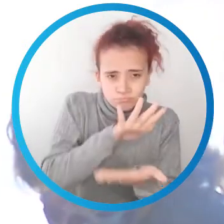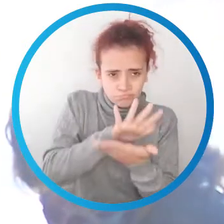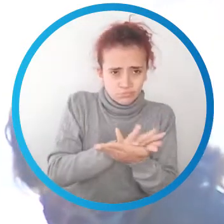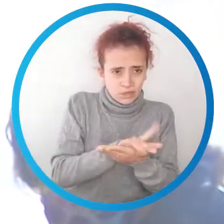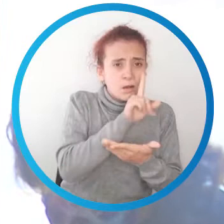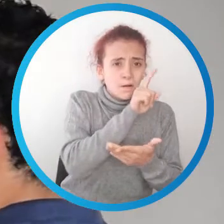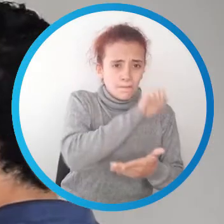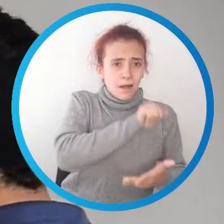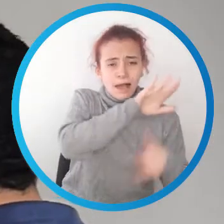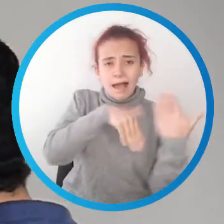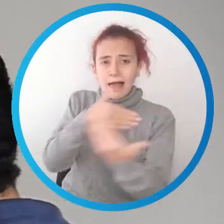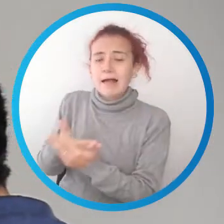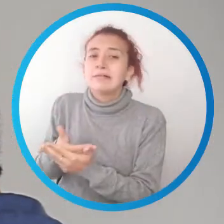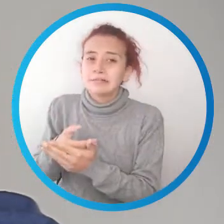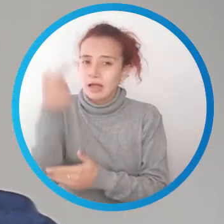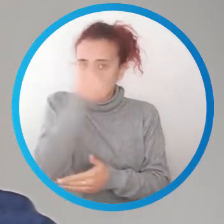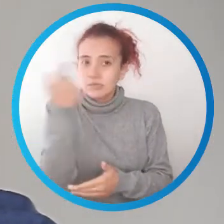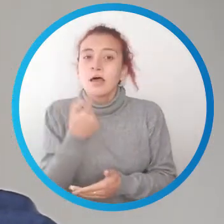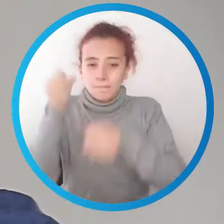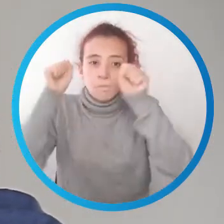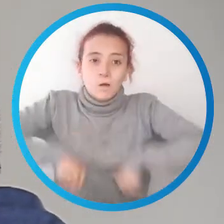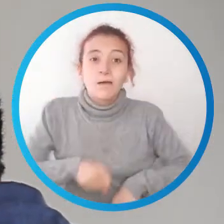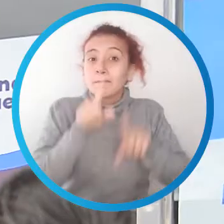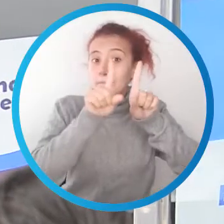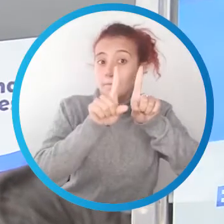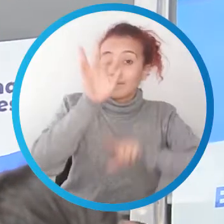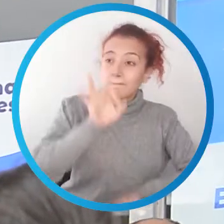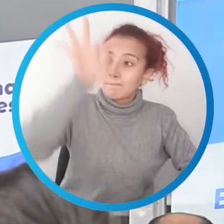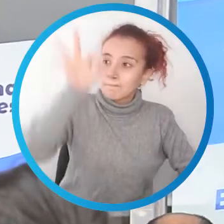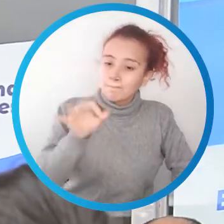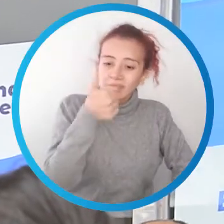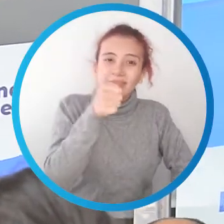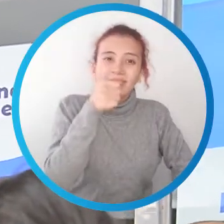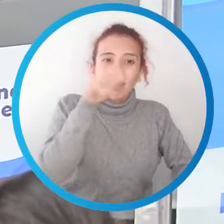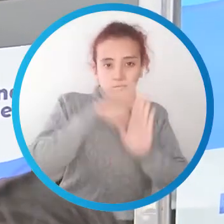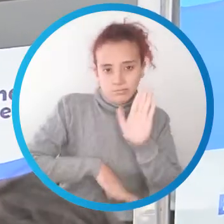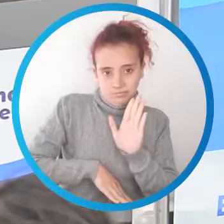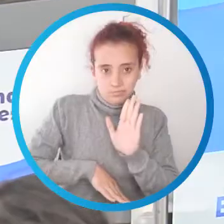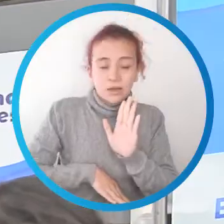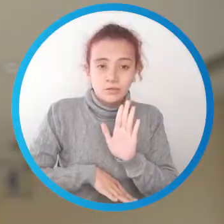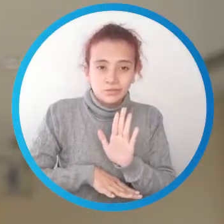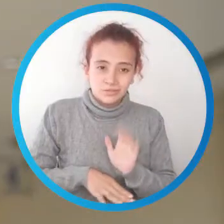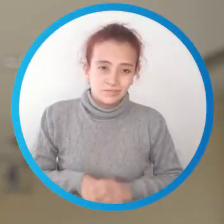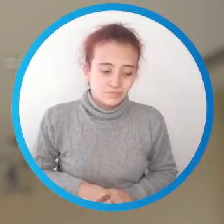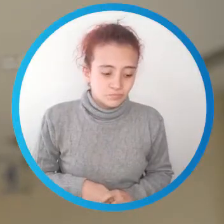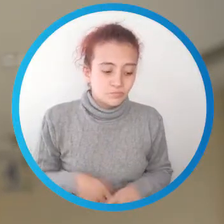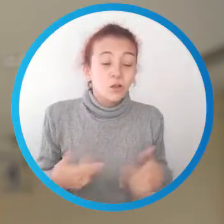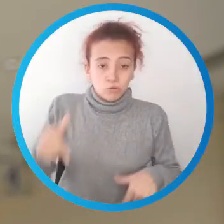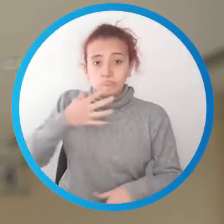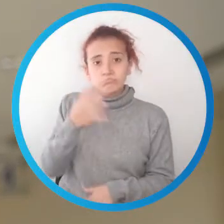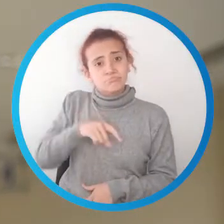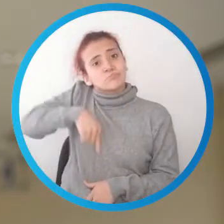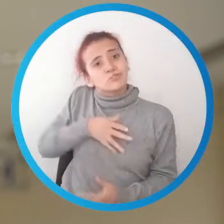de septiembre aún podrá recibir el 10% de descuento. Nosotros nos ponemos la camiseta por usted. Sí, hoy me estoy